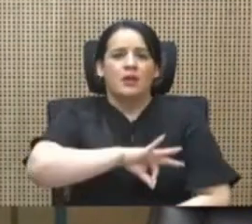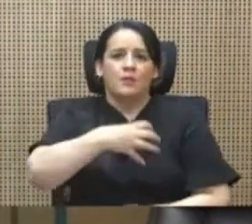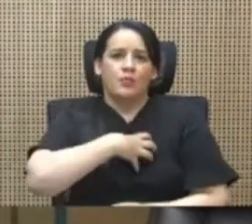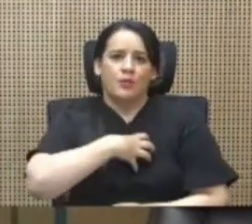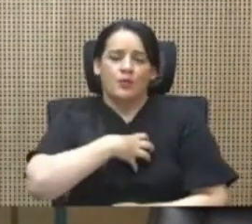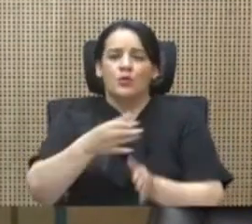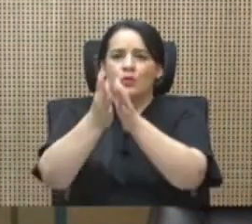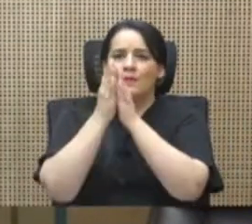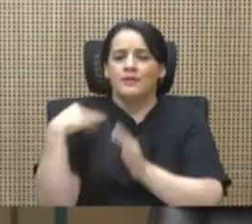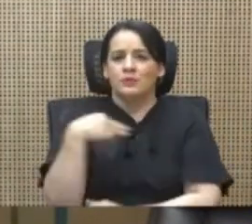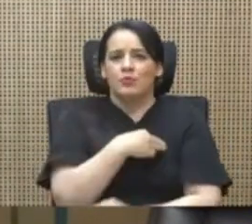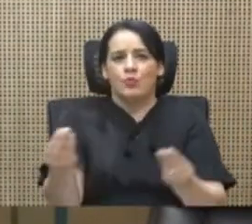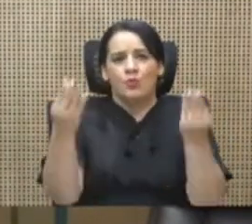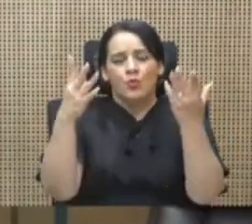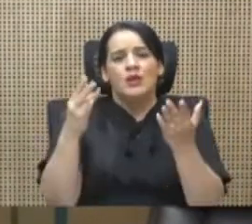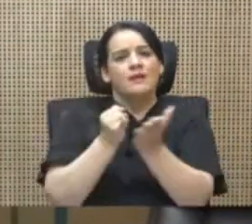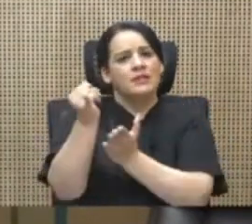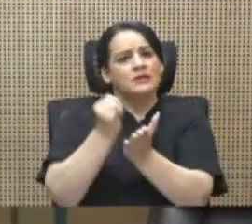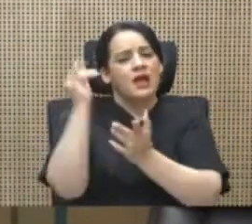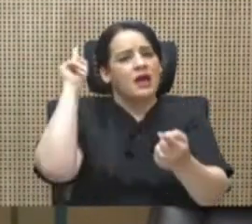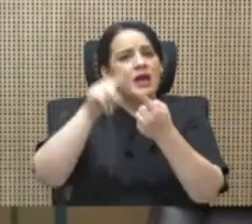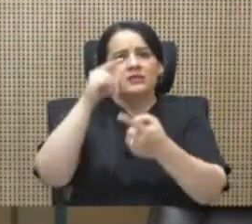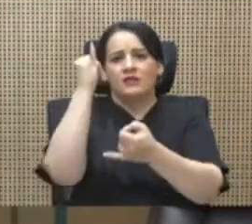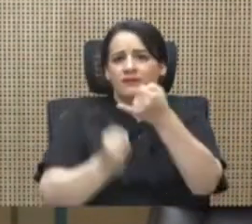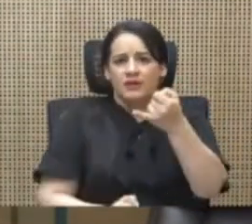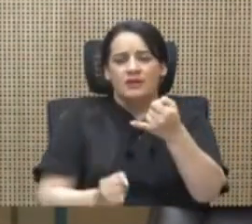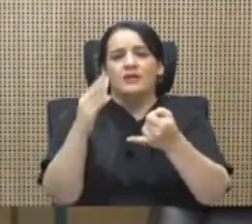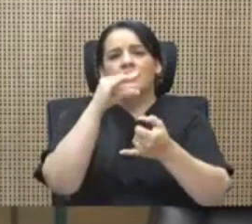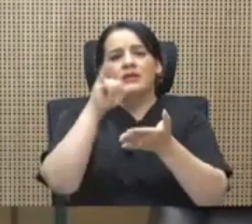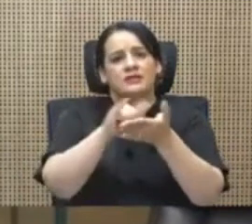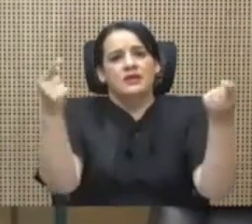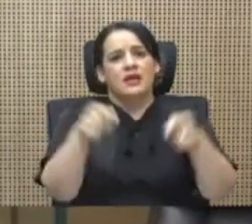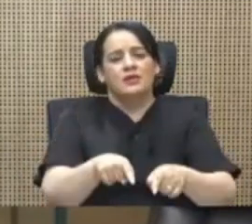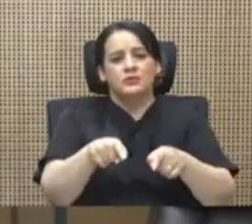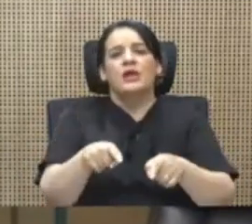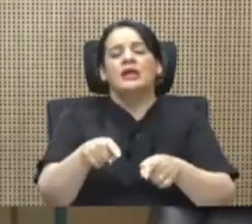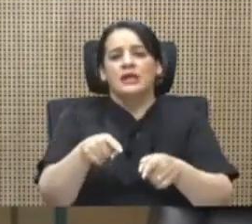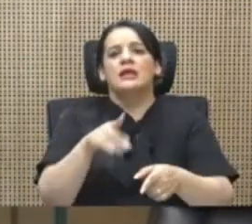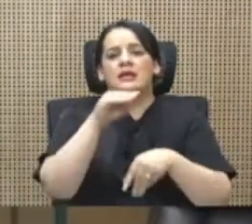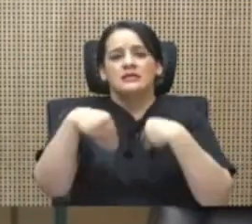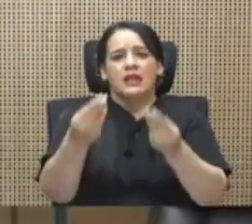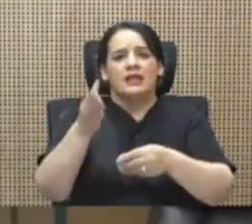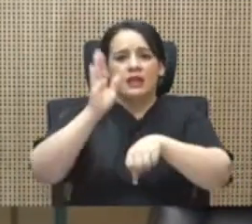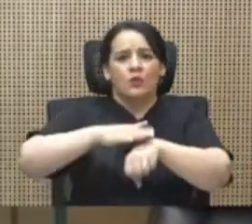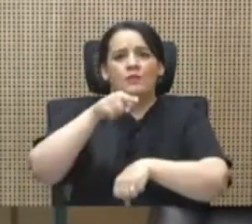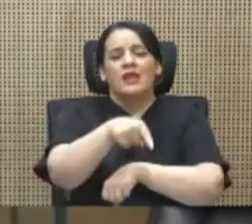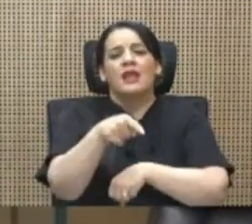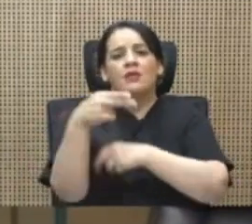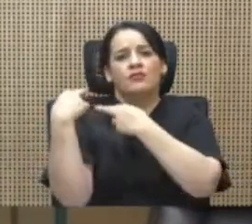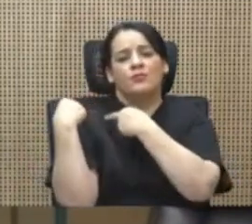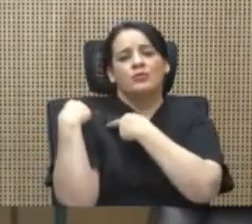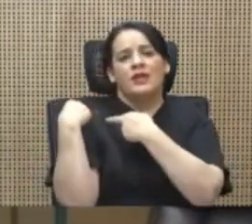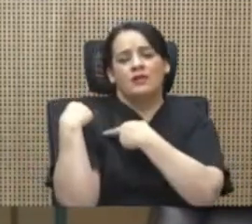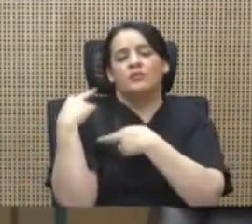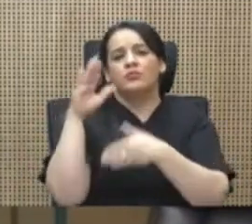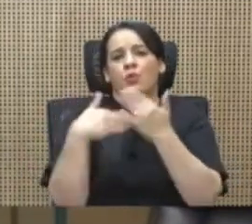Solicito al Ministerio Público llegar hasta las últimas consecuencias de este caso y que caiga sobre los responsables todo el peso de la ley. Haber sido